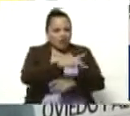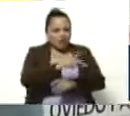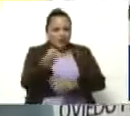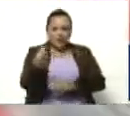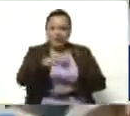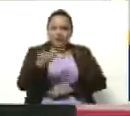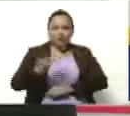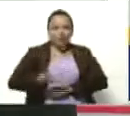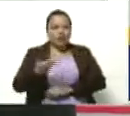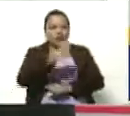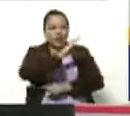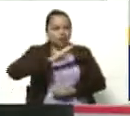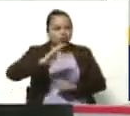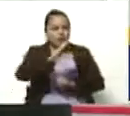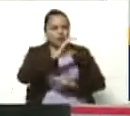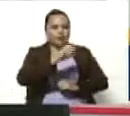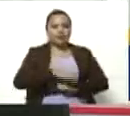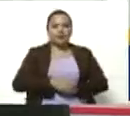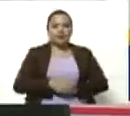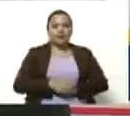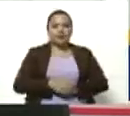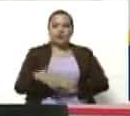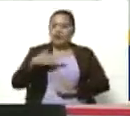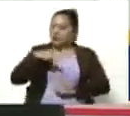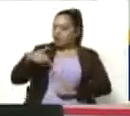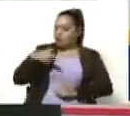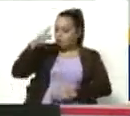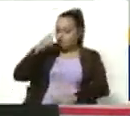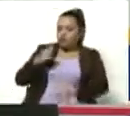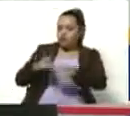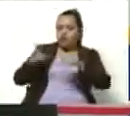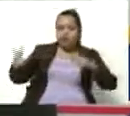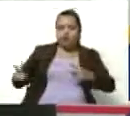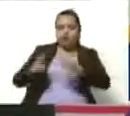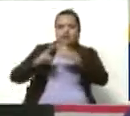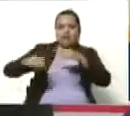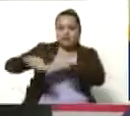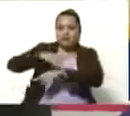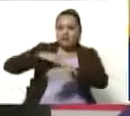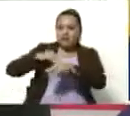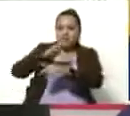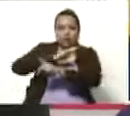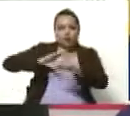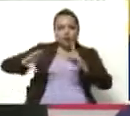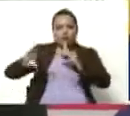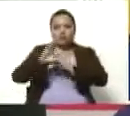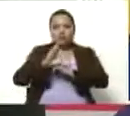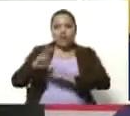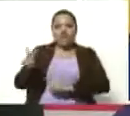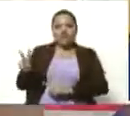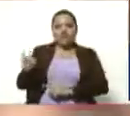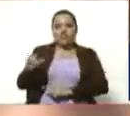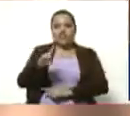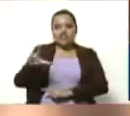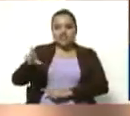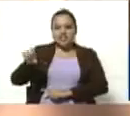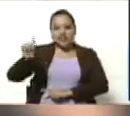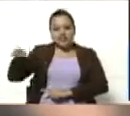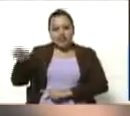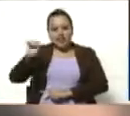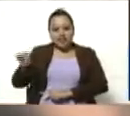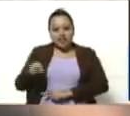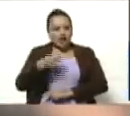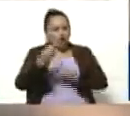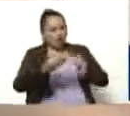Colombia. Para nosotros es un honor encontrarnos con nuestro ministro de Cultura, Ernesto Villegas. ¿Cómo está, ministro?